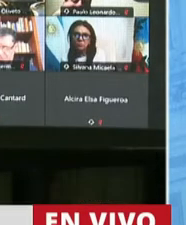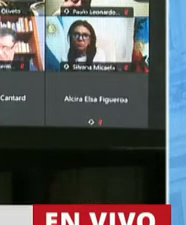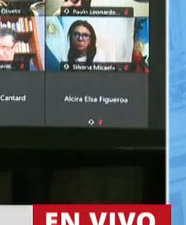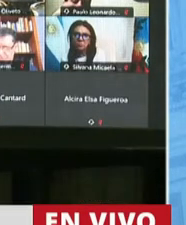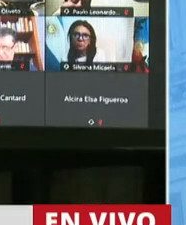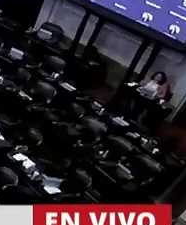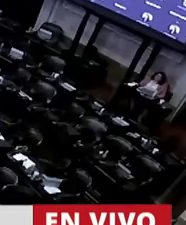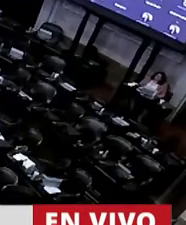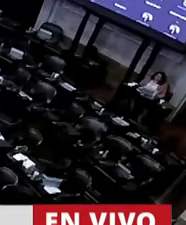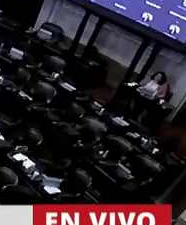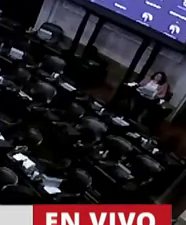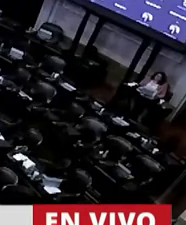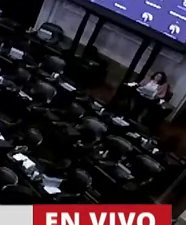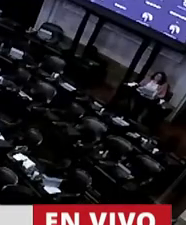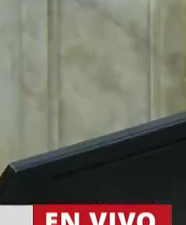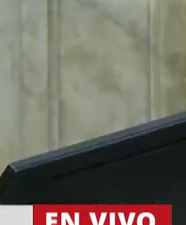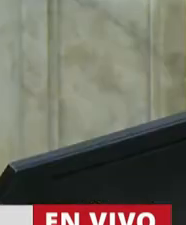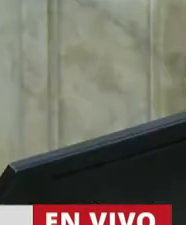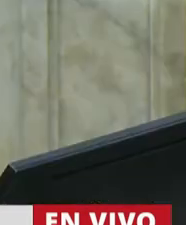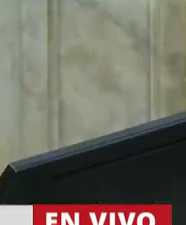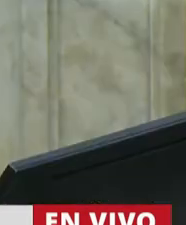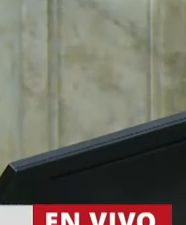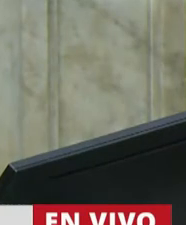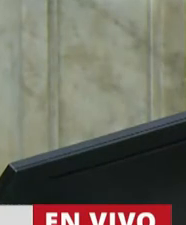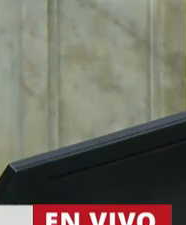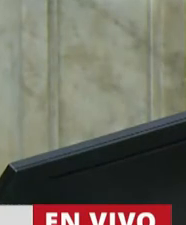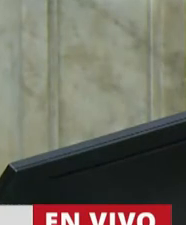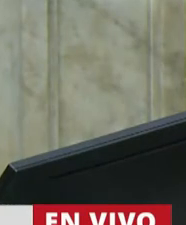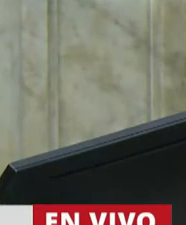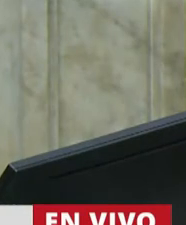Le doy de nuevo el 4, presidente, porque estaba leyendo